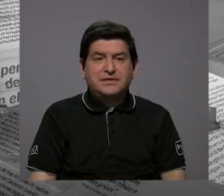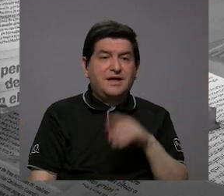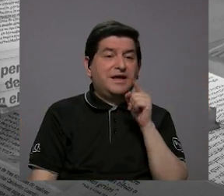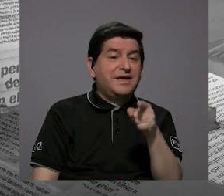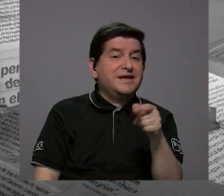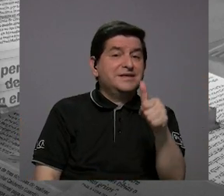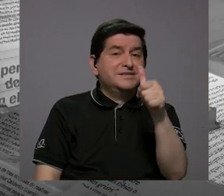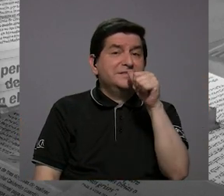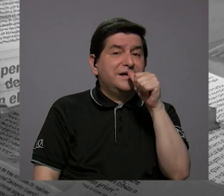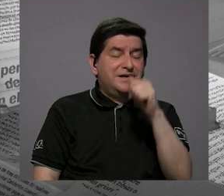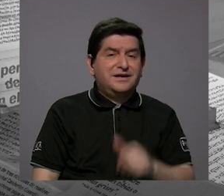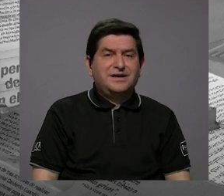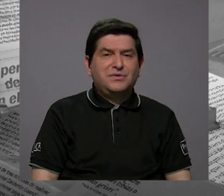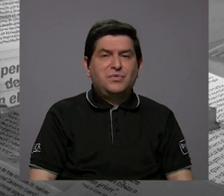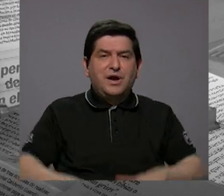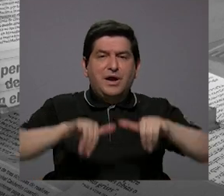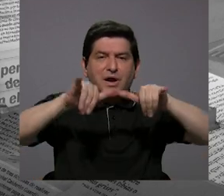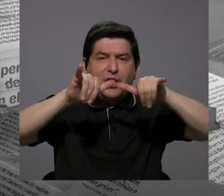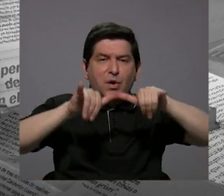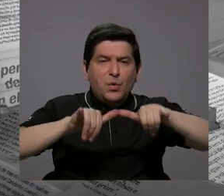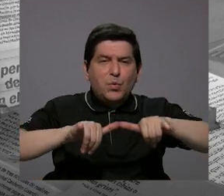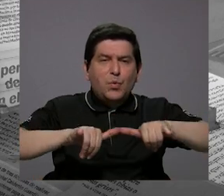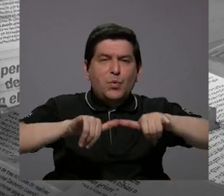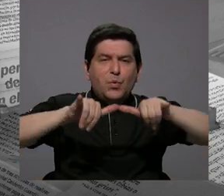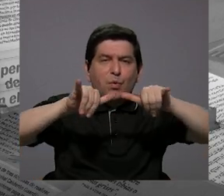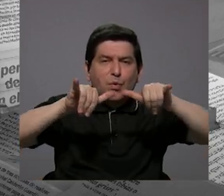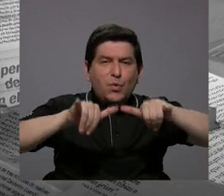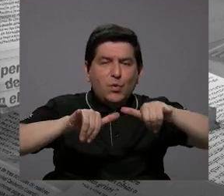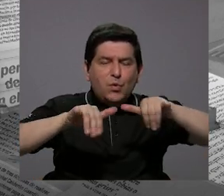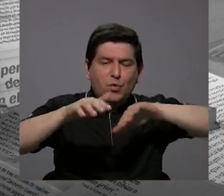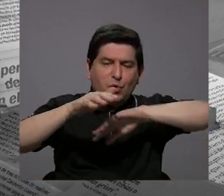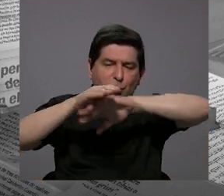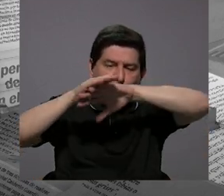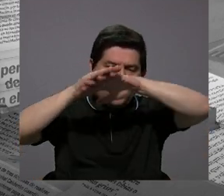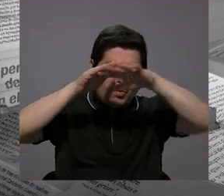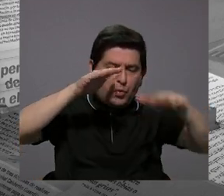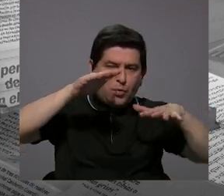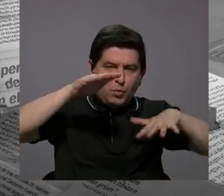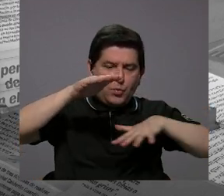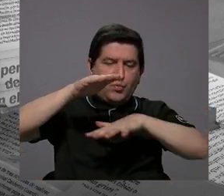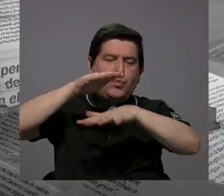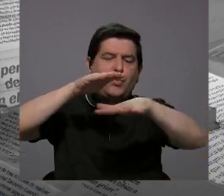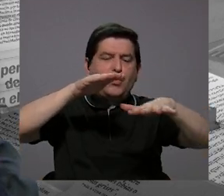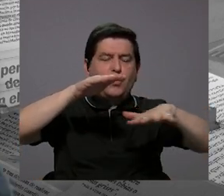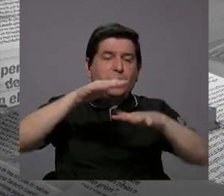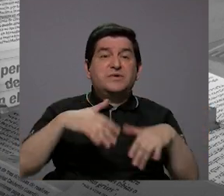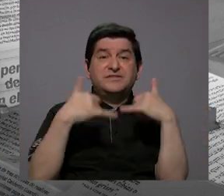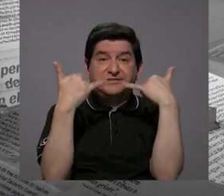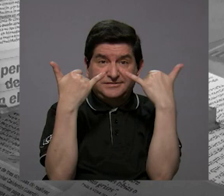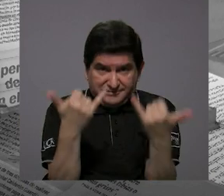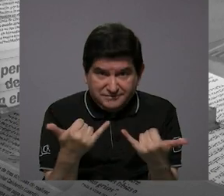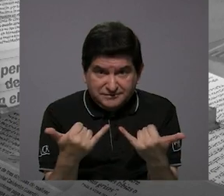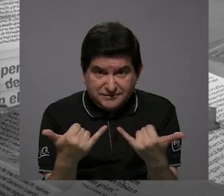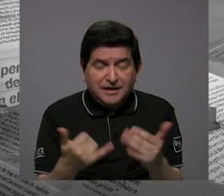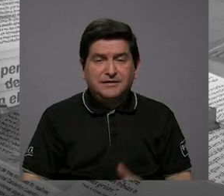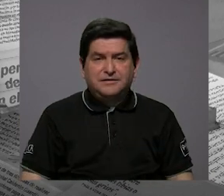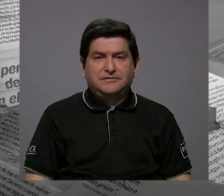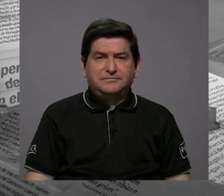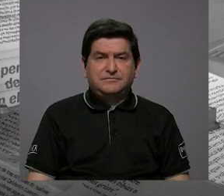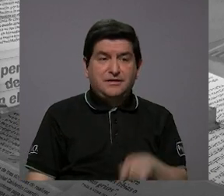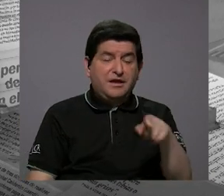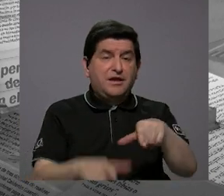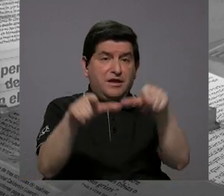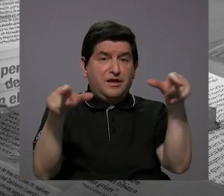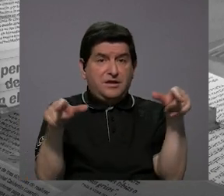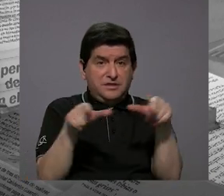recarga el agua subterránea. Y estando ya en ese